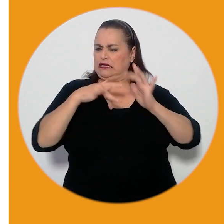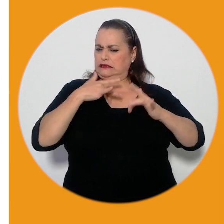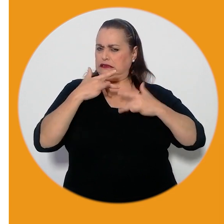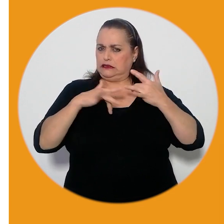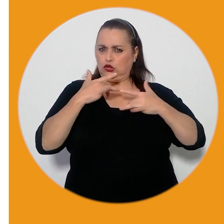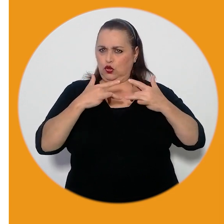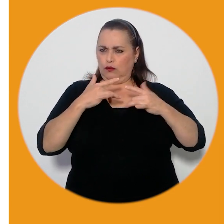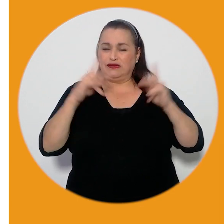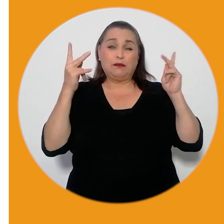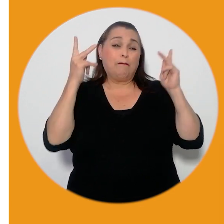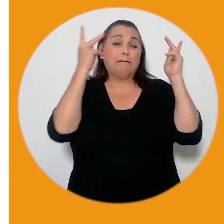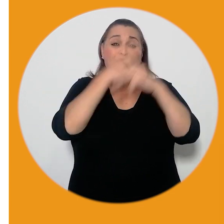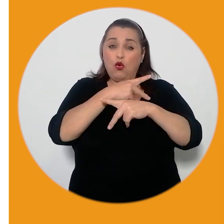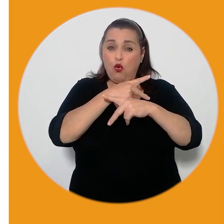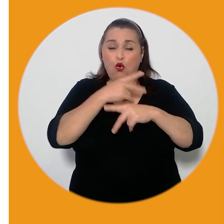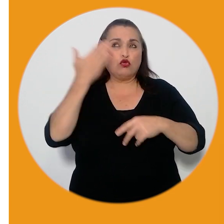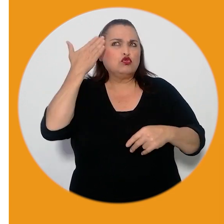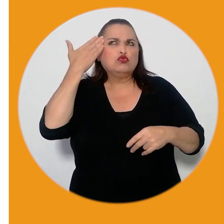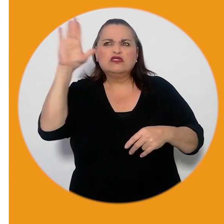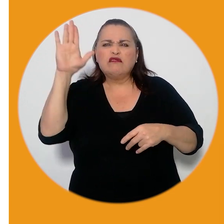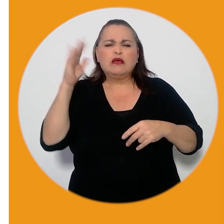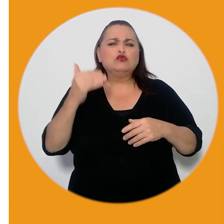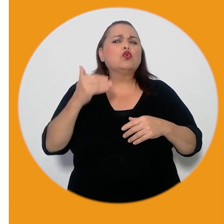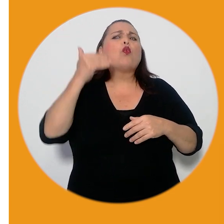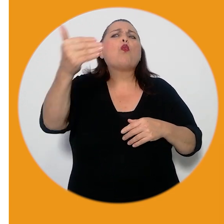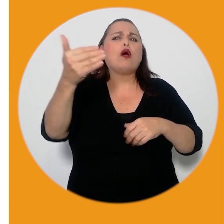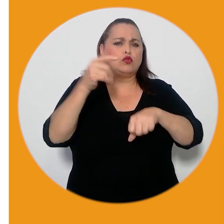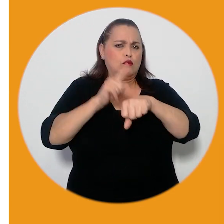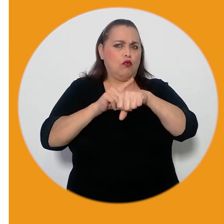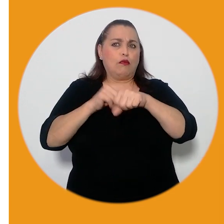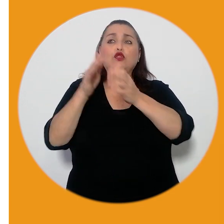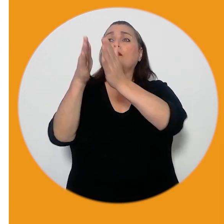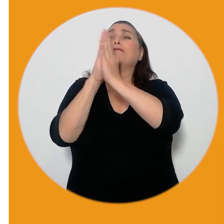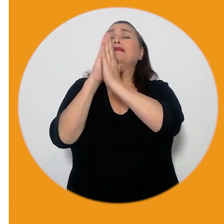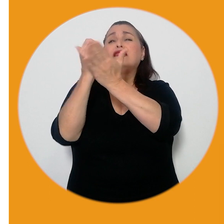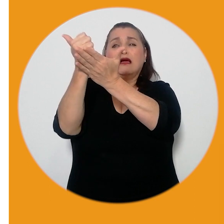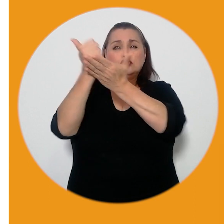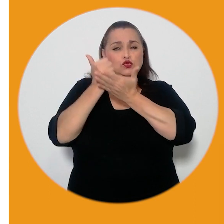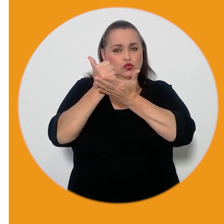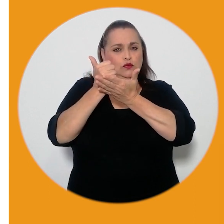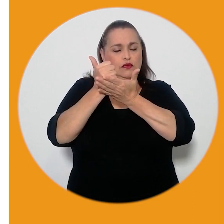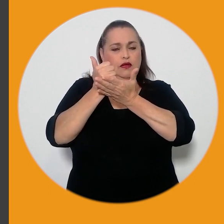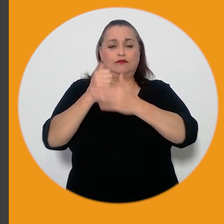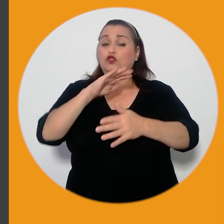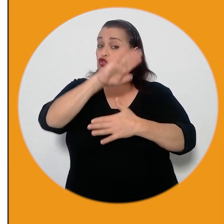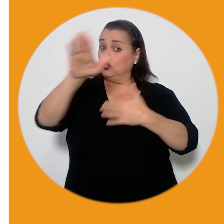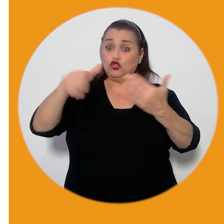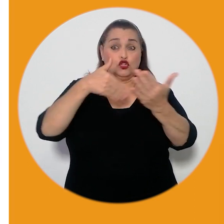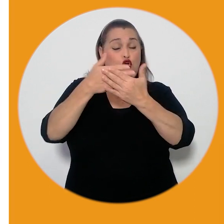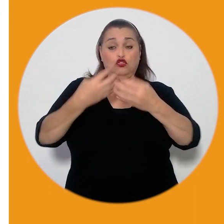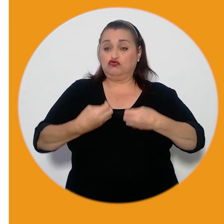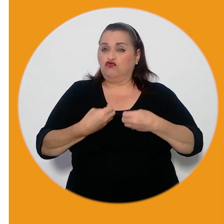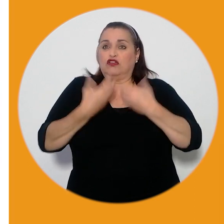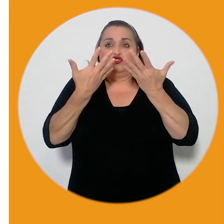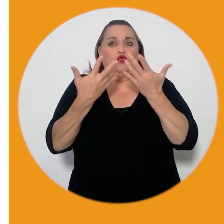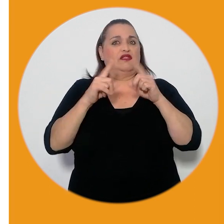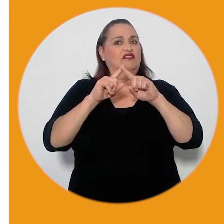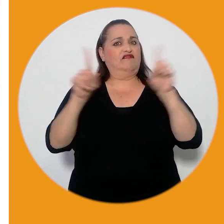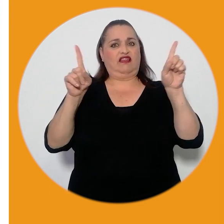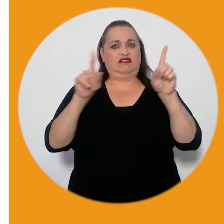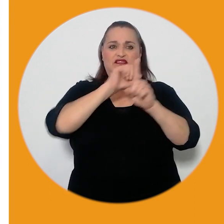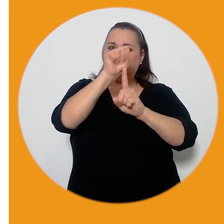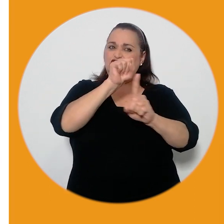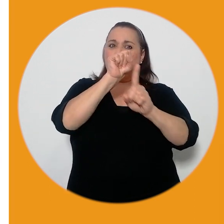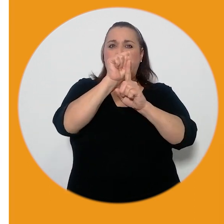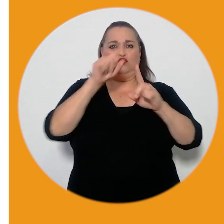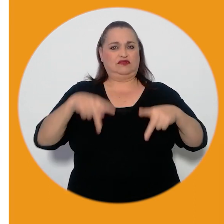síntomas y peor aún que no sepamos cuándo es momento de pedir ayuda todos reaccionamos distinto a